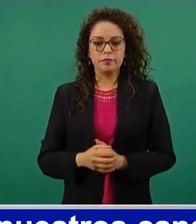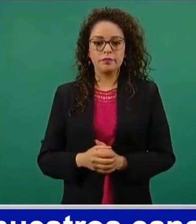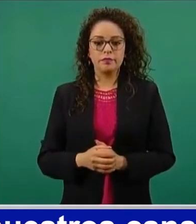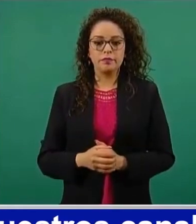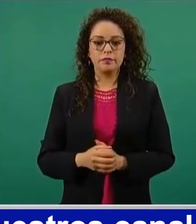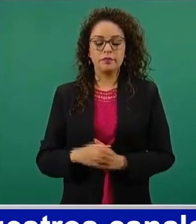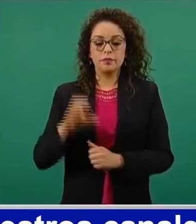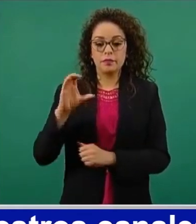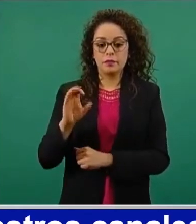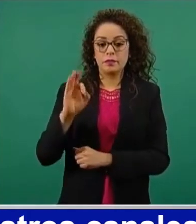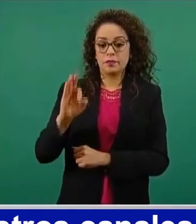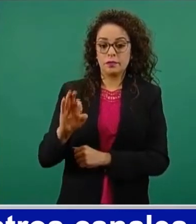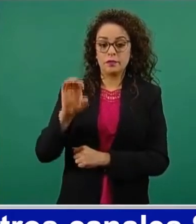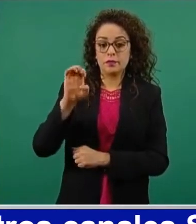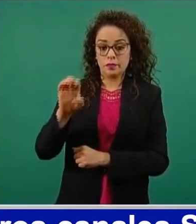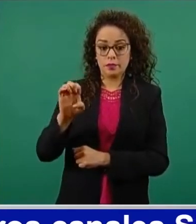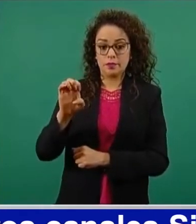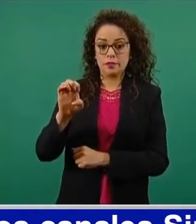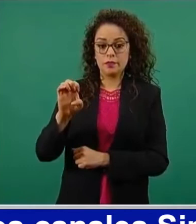disposición de esta empresa